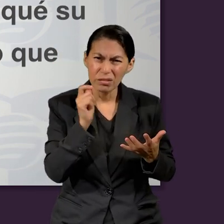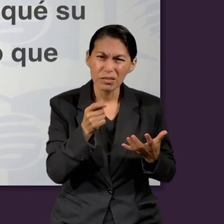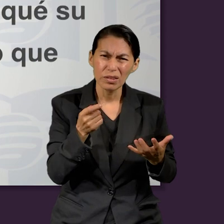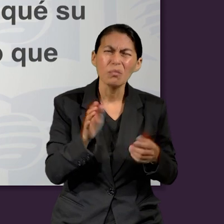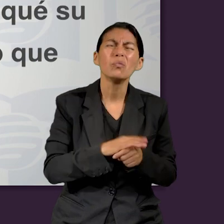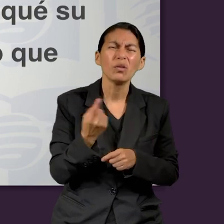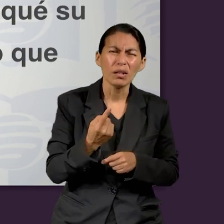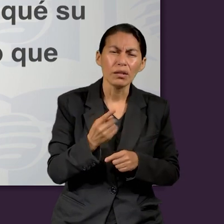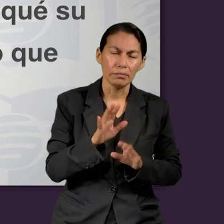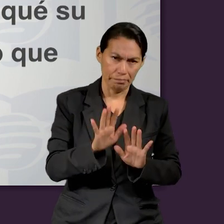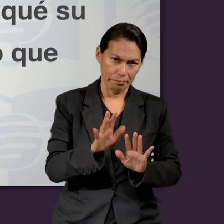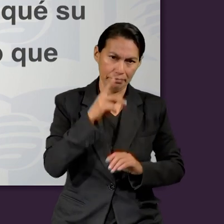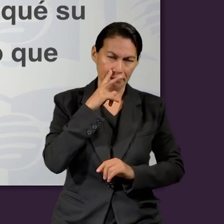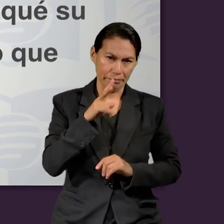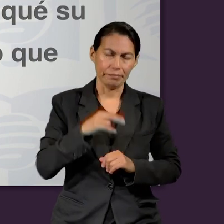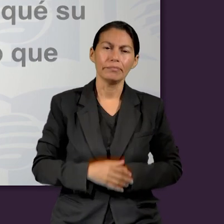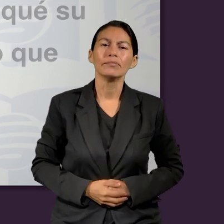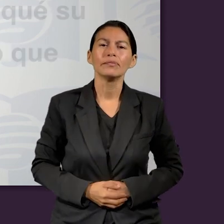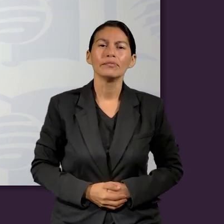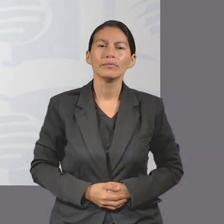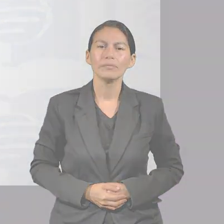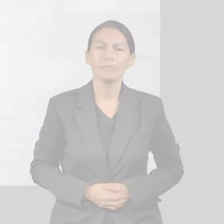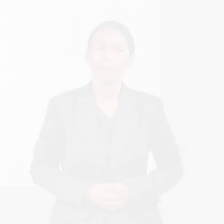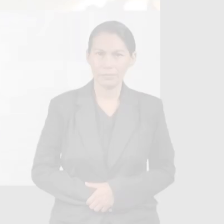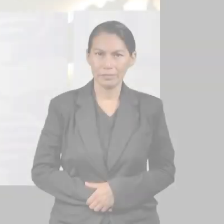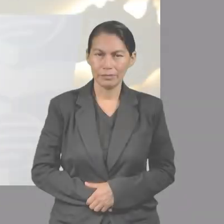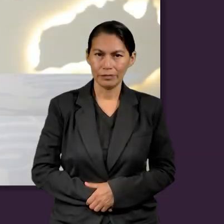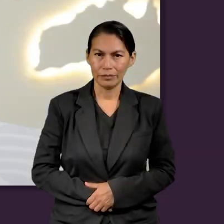le aconsejó que no lo hiciera?